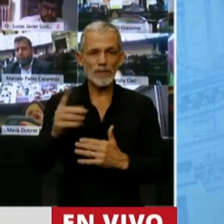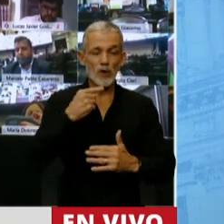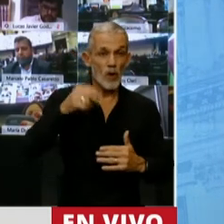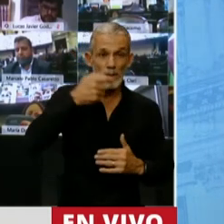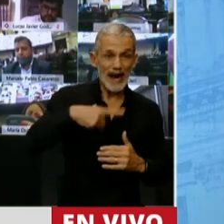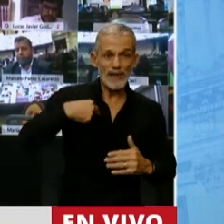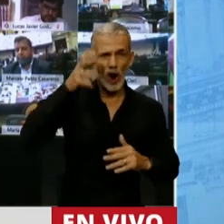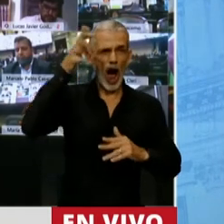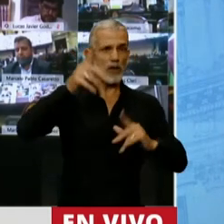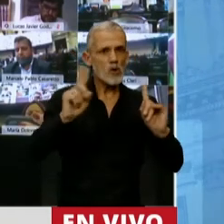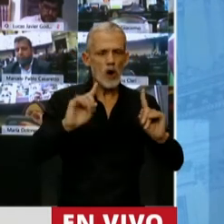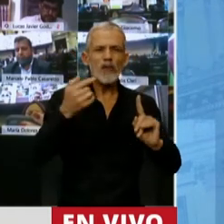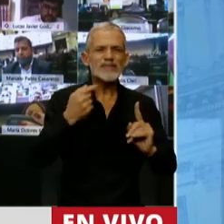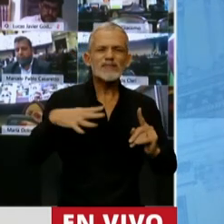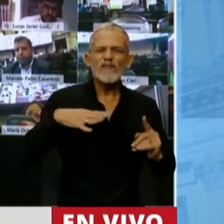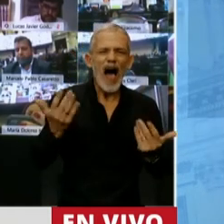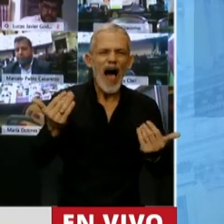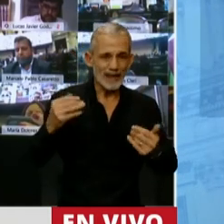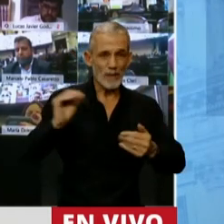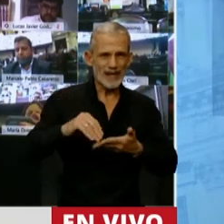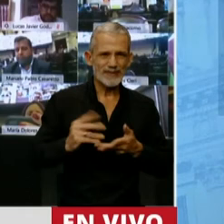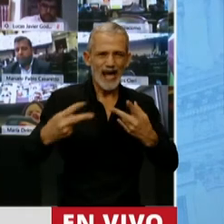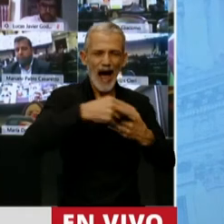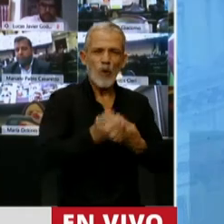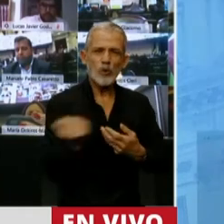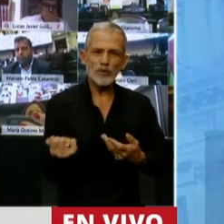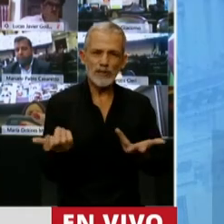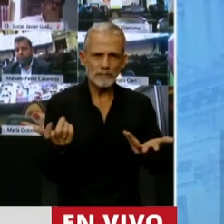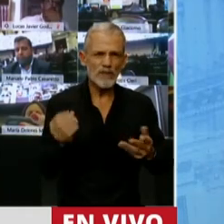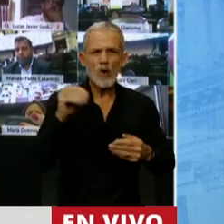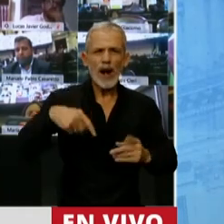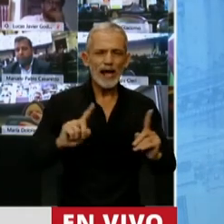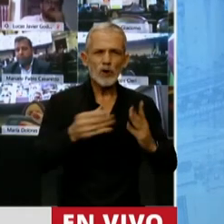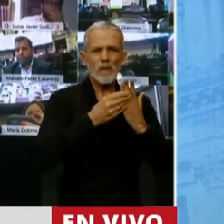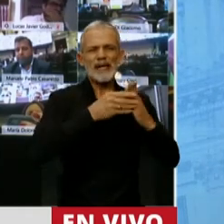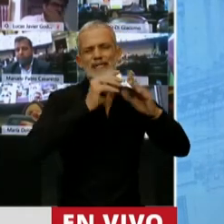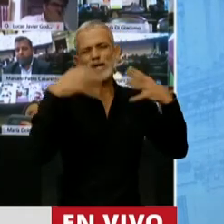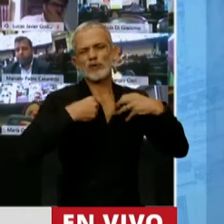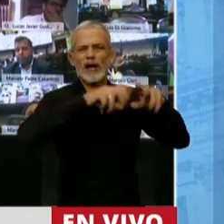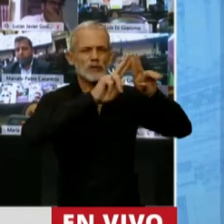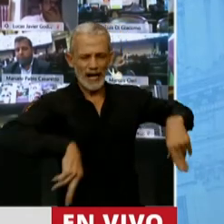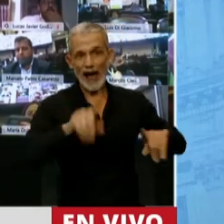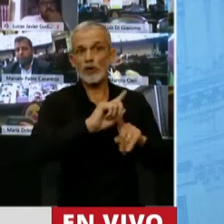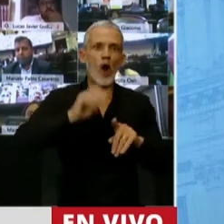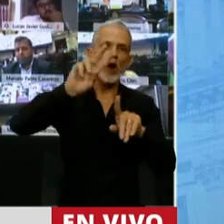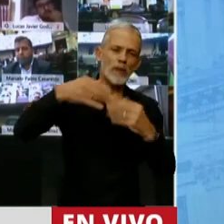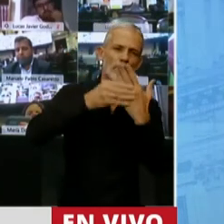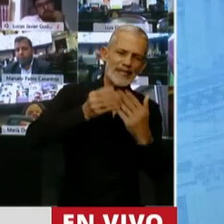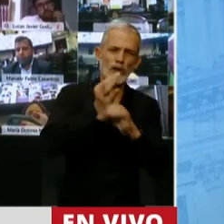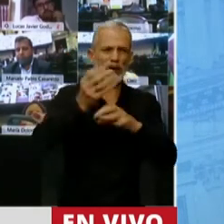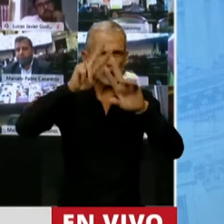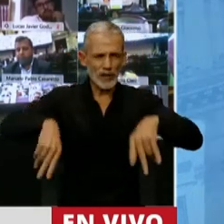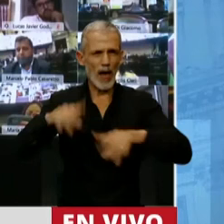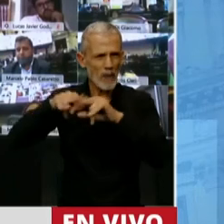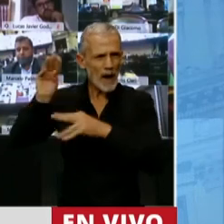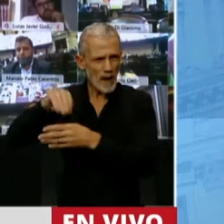la mano, es que se quedaron cortos con el ajuste. No alcanzó con cerrar el Ministerio de Salud, de Ciencia y Técnica de Cultura, había que cerrar también otros, de Educación,